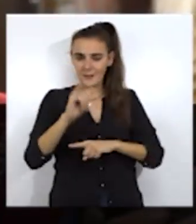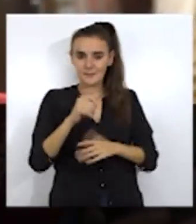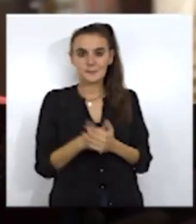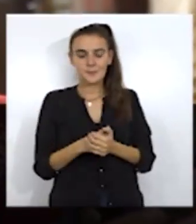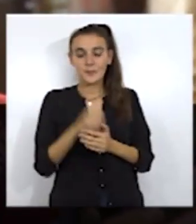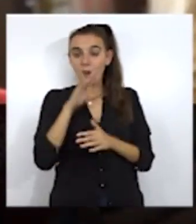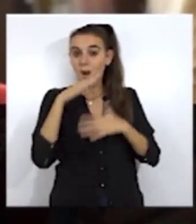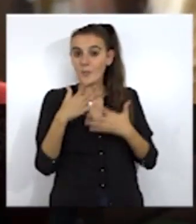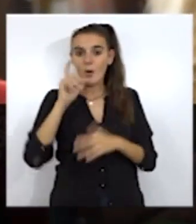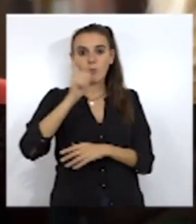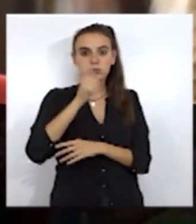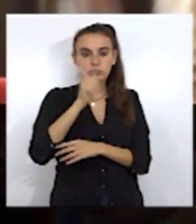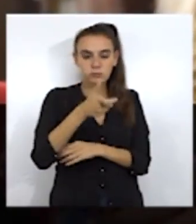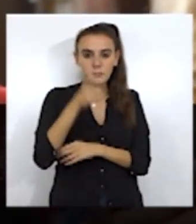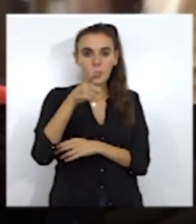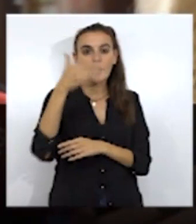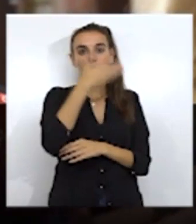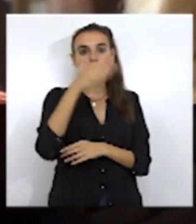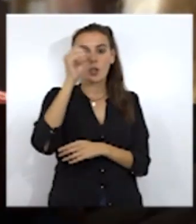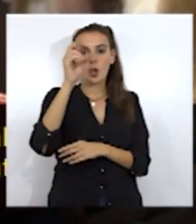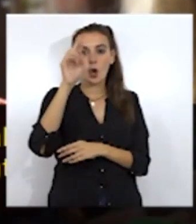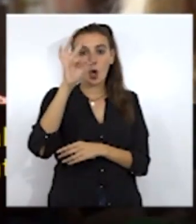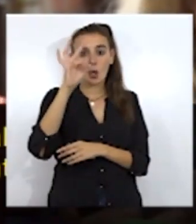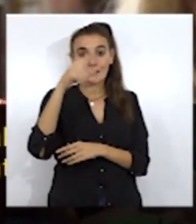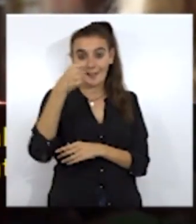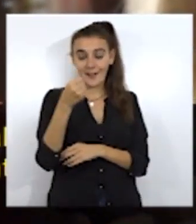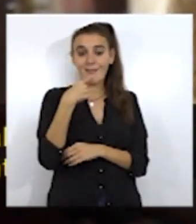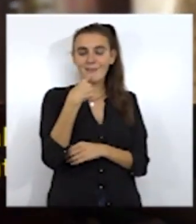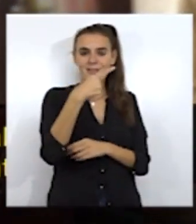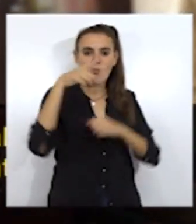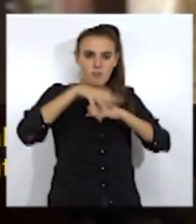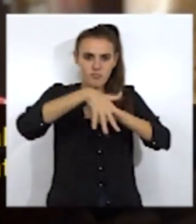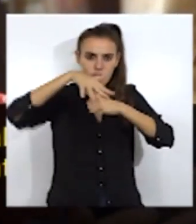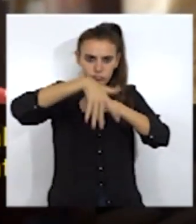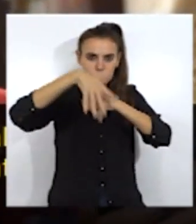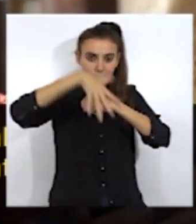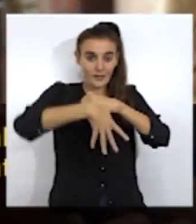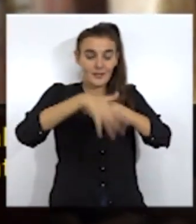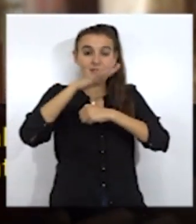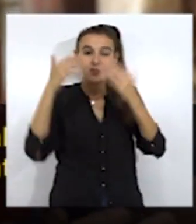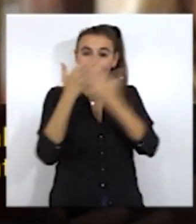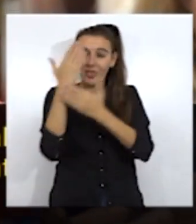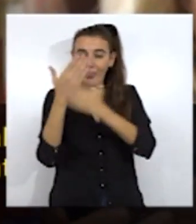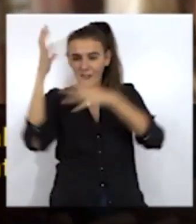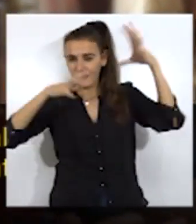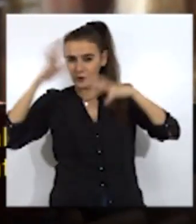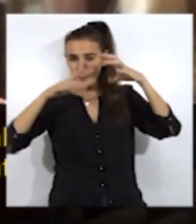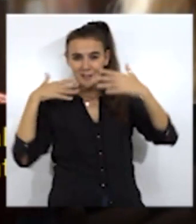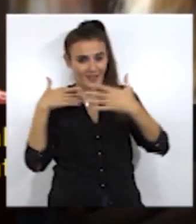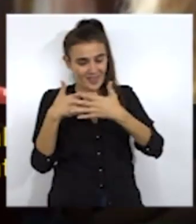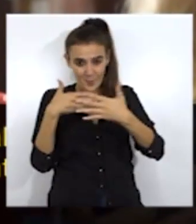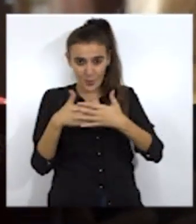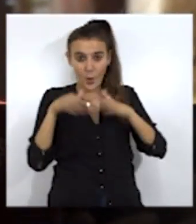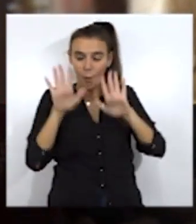Yo he recibido algunas quejas, por ejemplo, del Ortega y Gasset, de que ha habido filtraciones con la cubierta provisional en estos días de lluvia que hemos